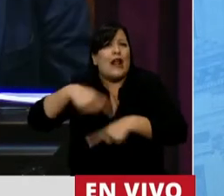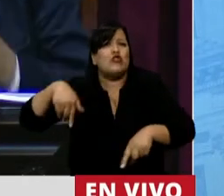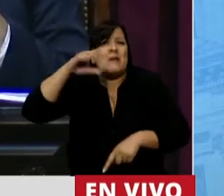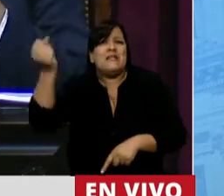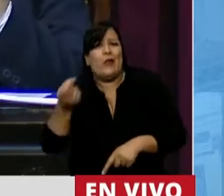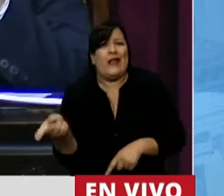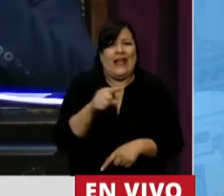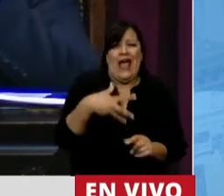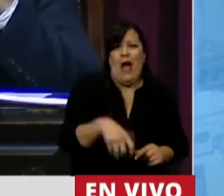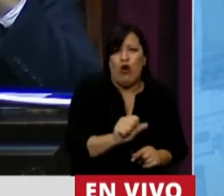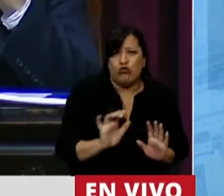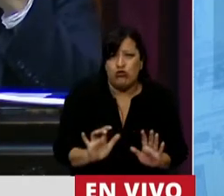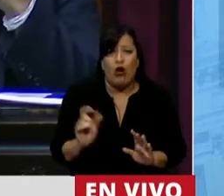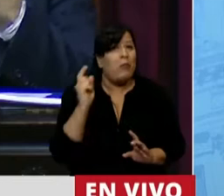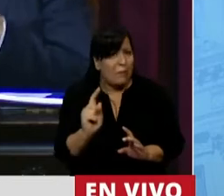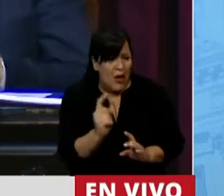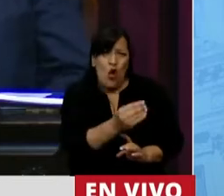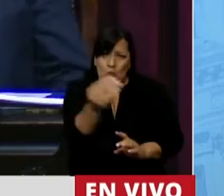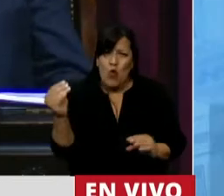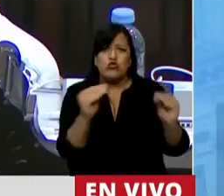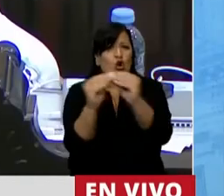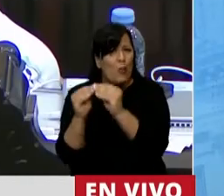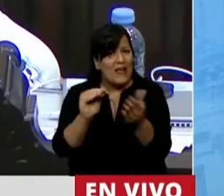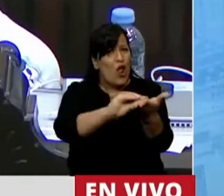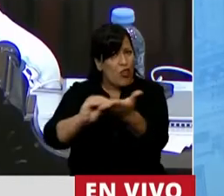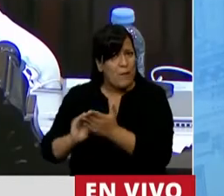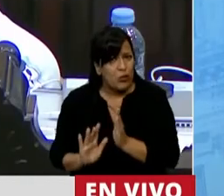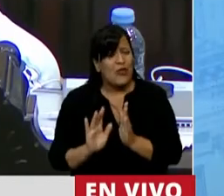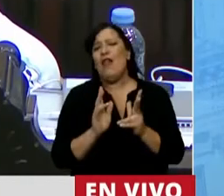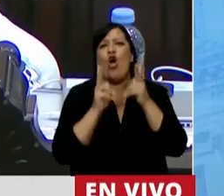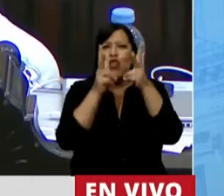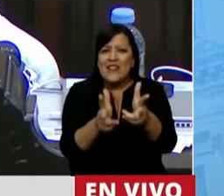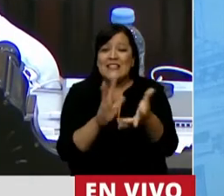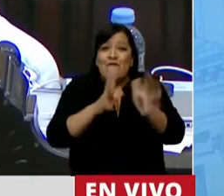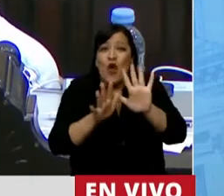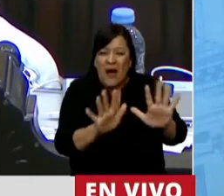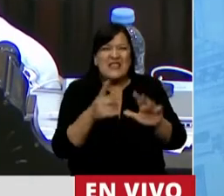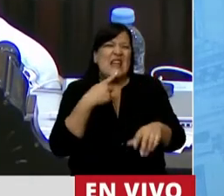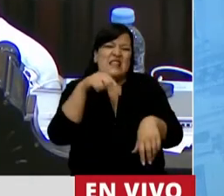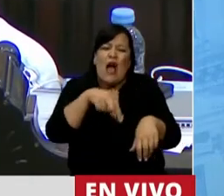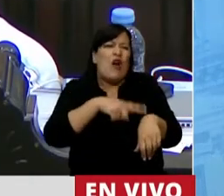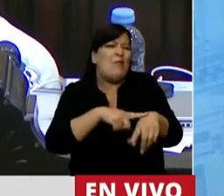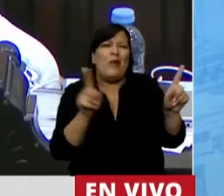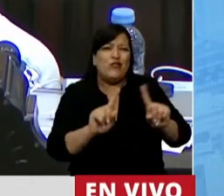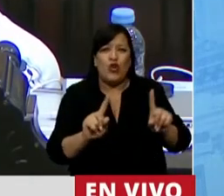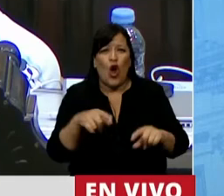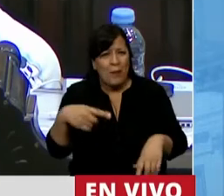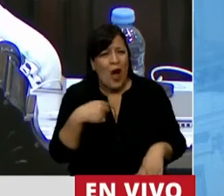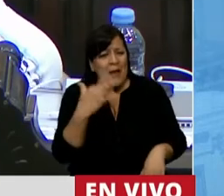Y a mí, a muchos de los compañeros diputados que se manifestaron de esa manera, me gustaría